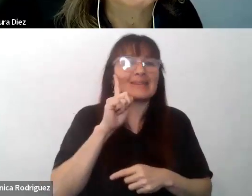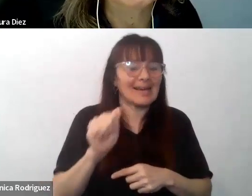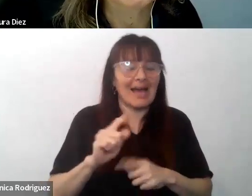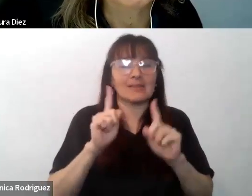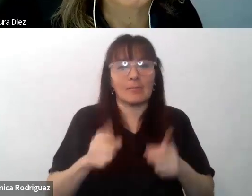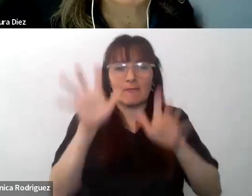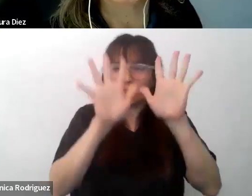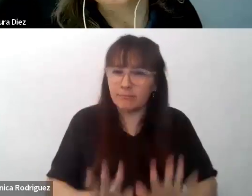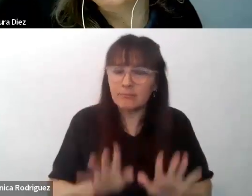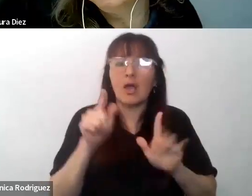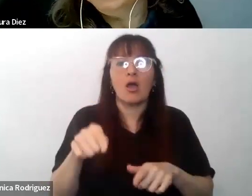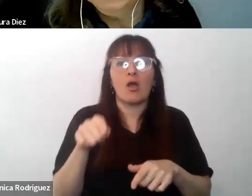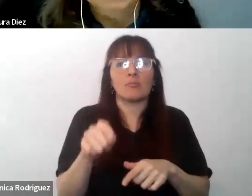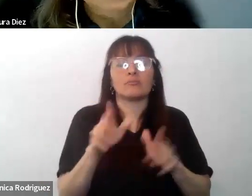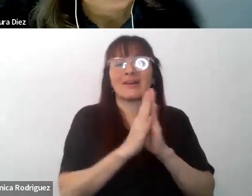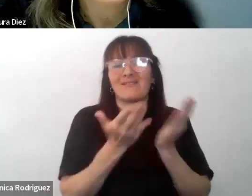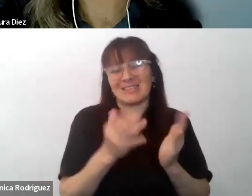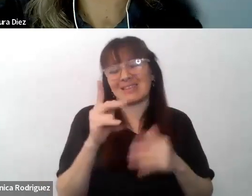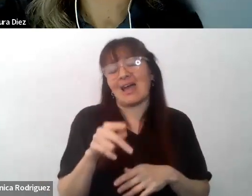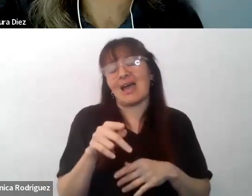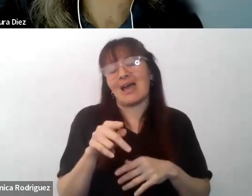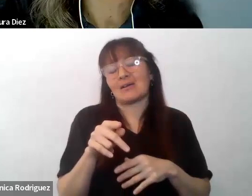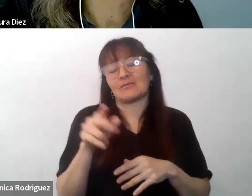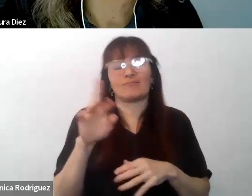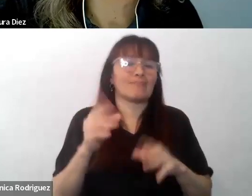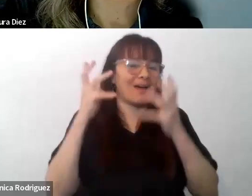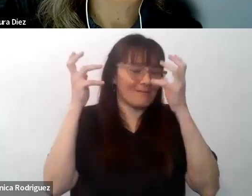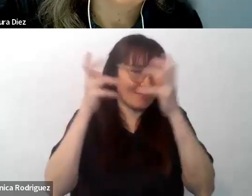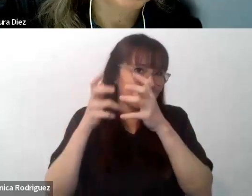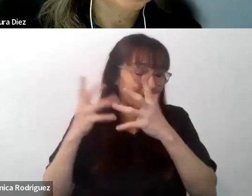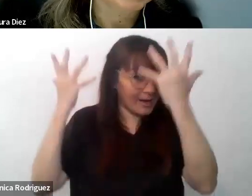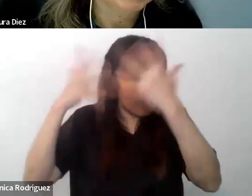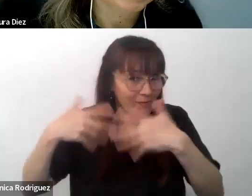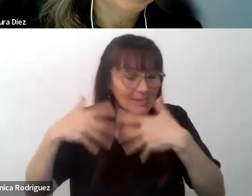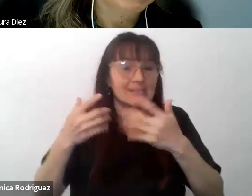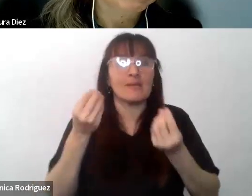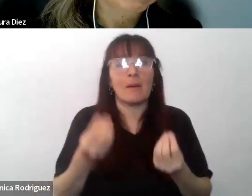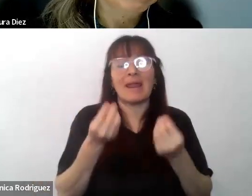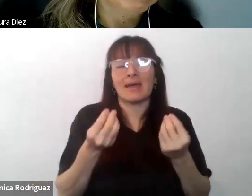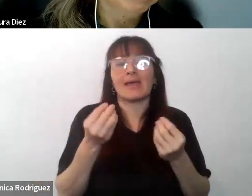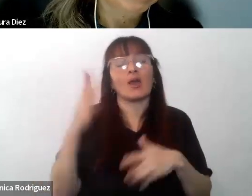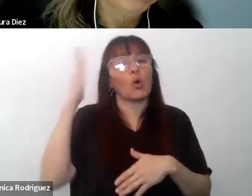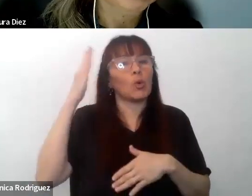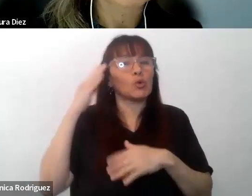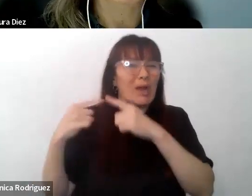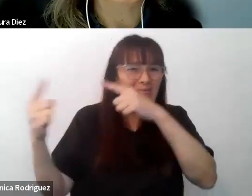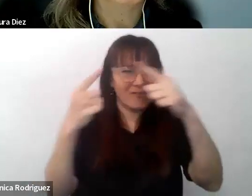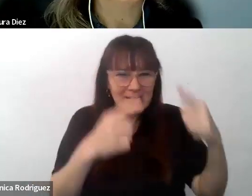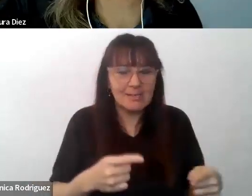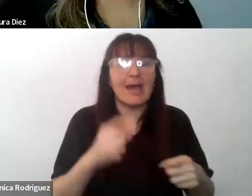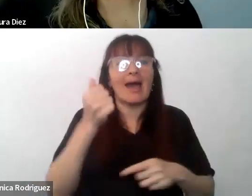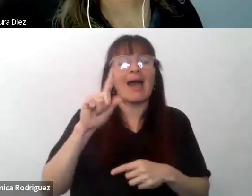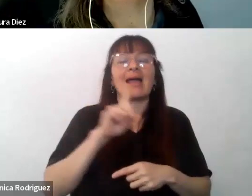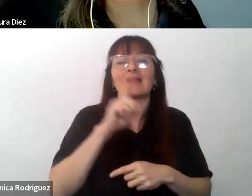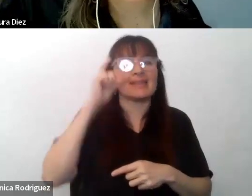y puesto a prueba la revista intercultural crítica y reflexiva con vistas a co-construir una cultura de la diversidad, la alteridad, el